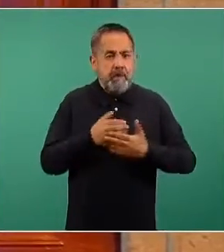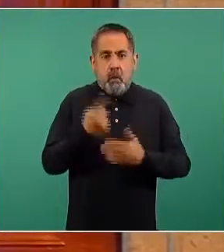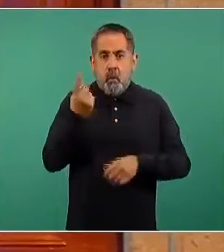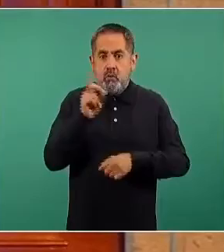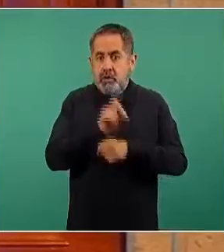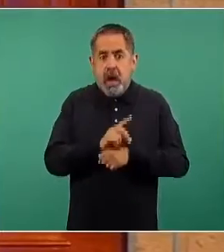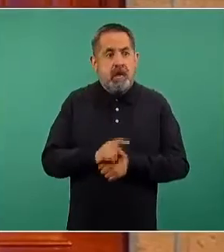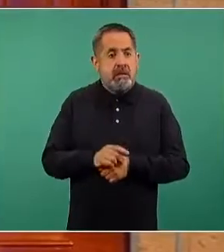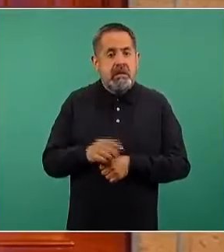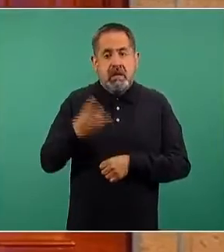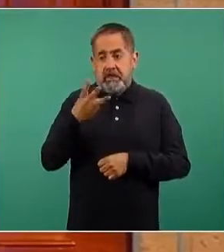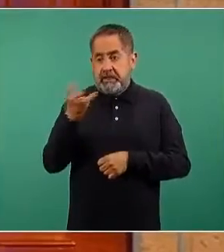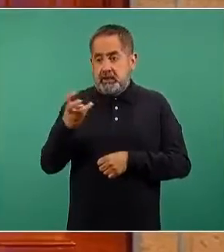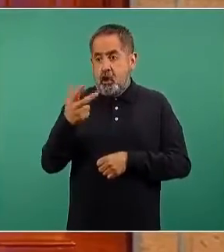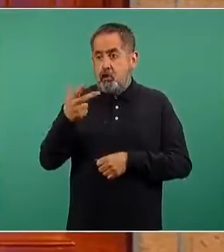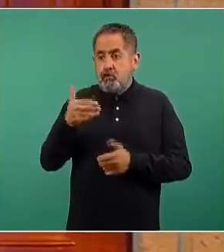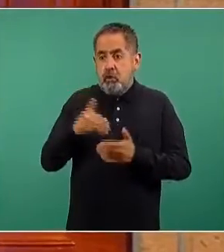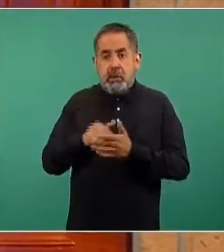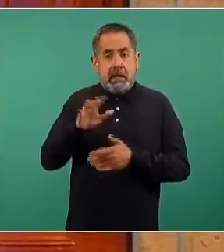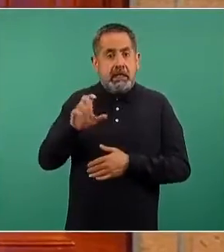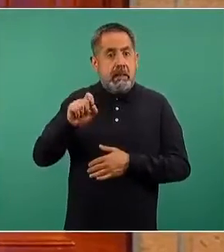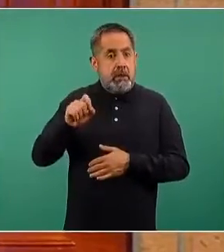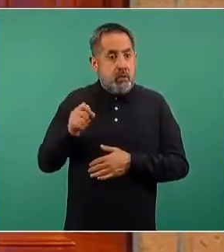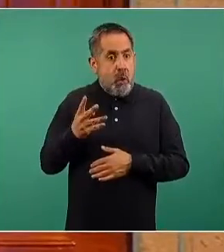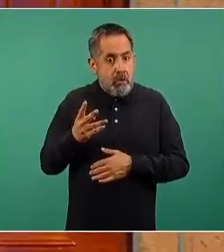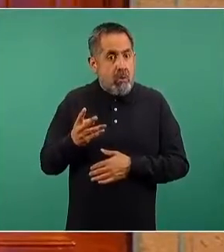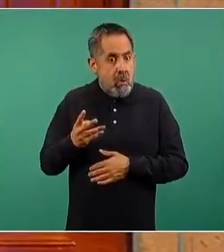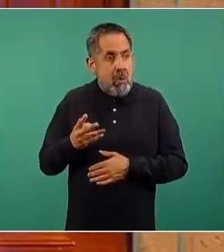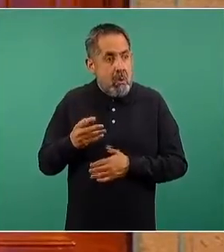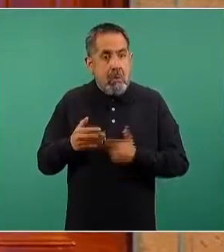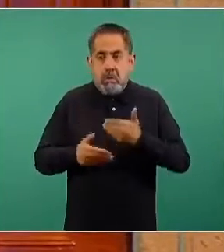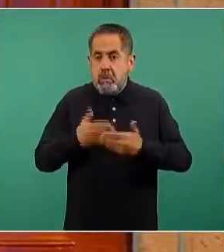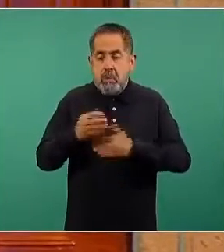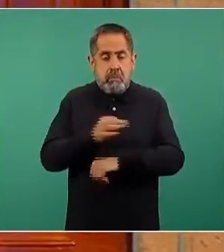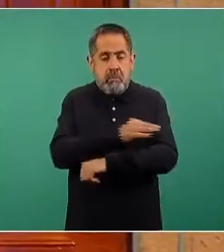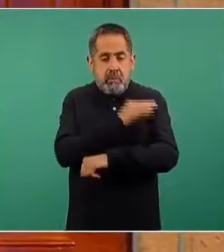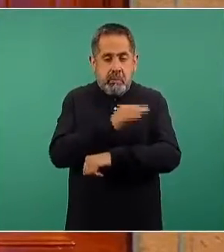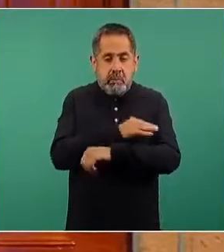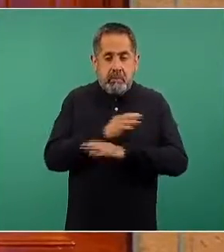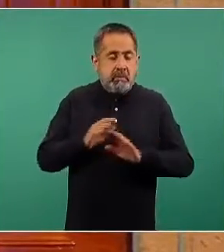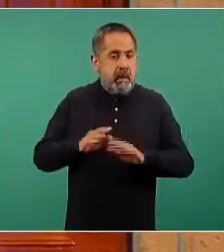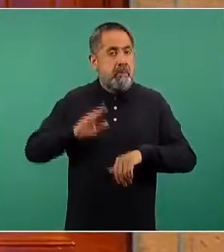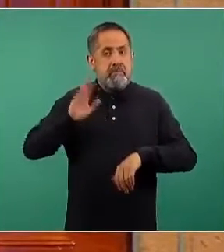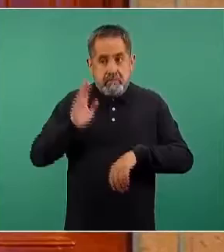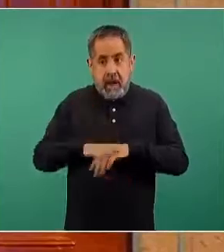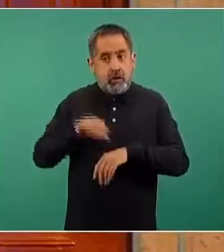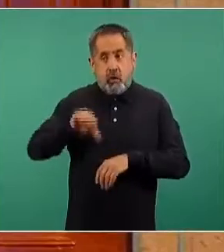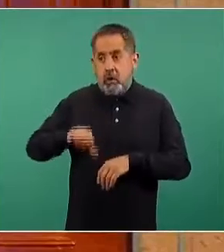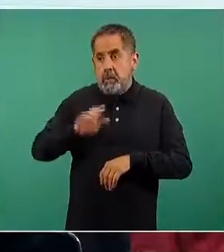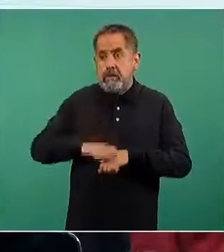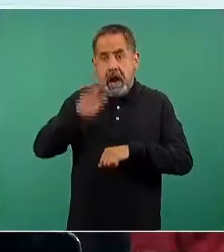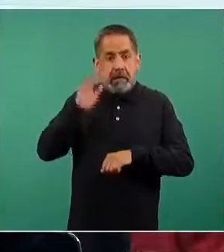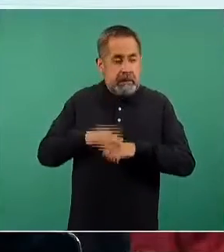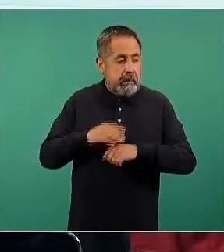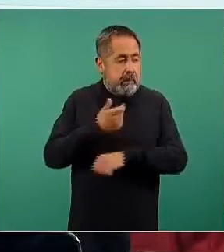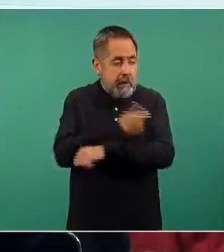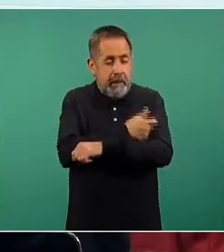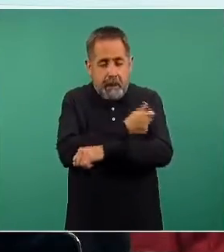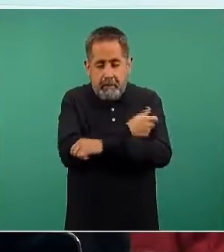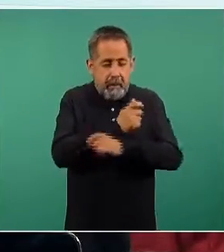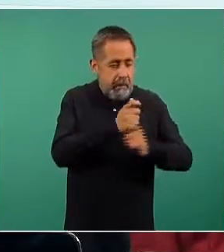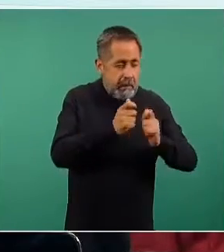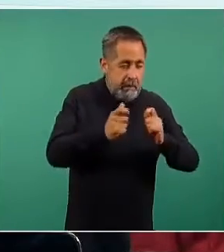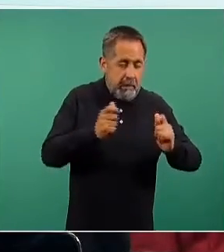un día, que son 308,524, estaría obviamente en el rango de los días que más vacunas se ha aplicado, sobre todo